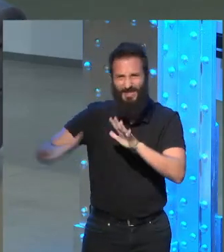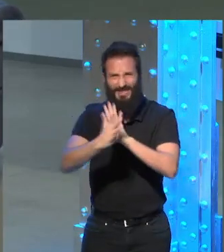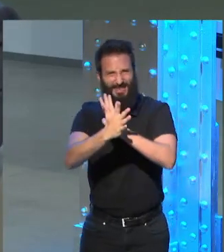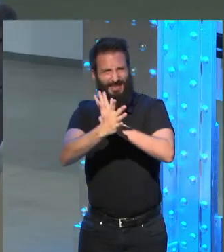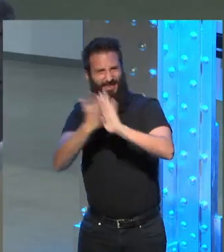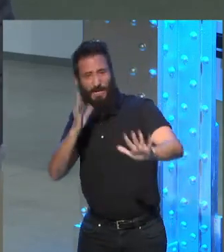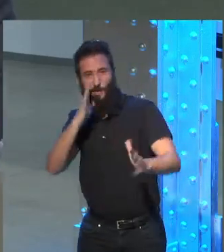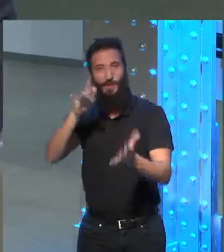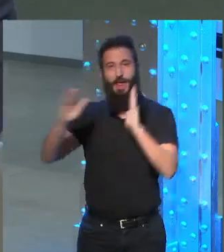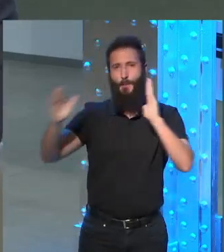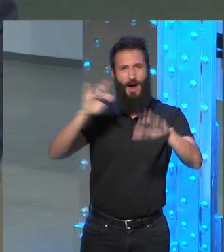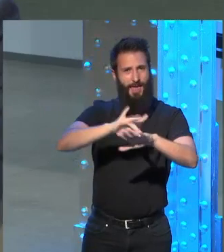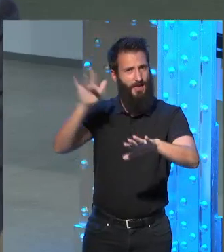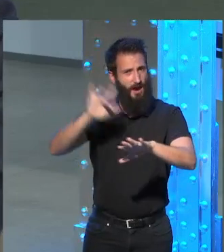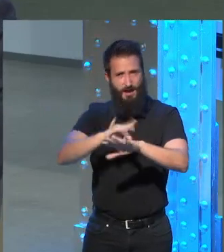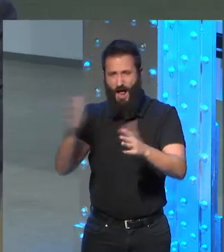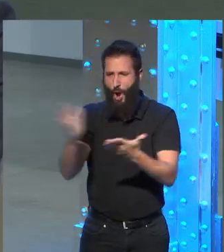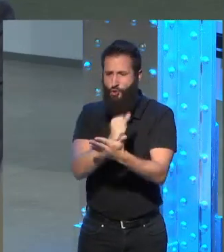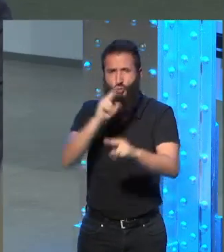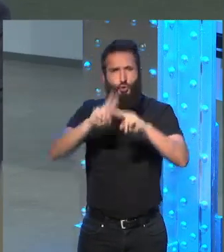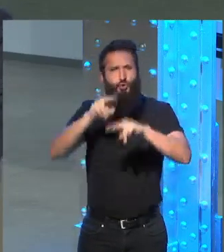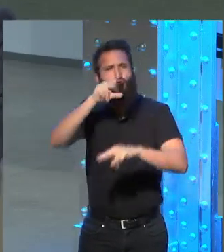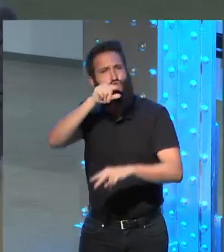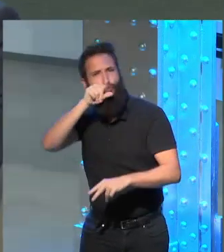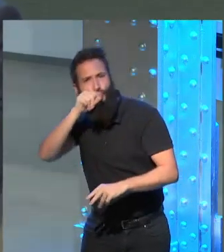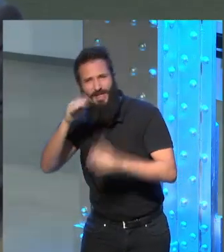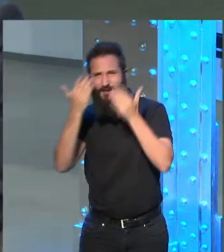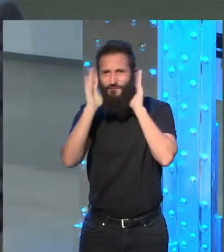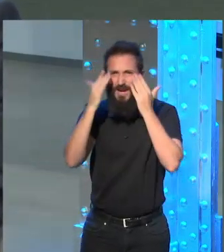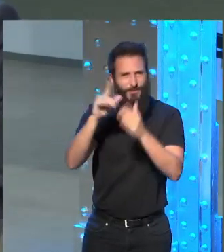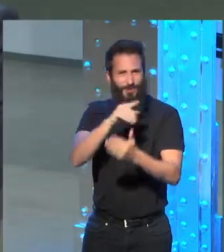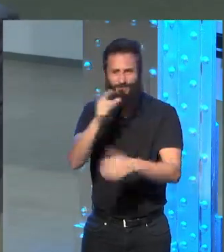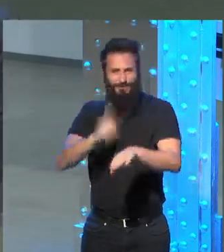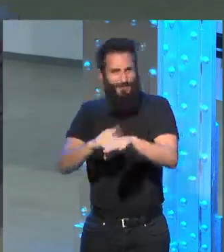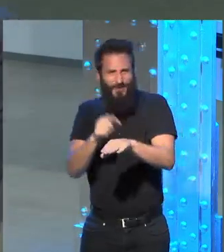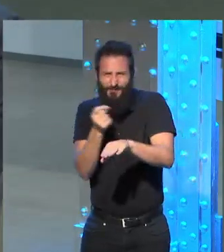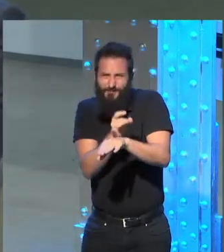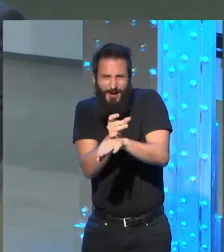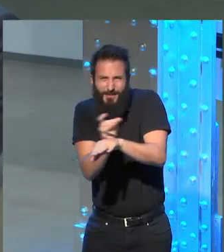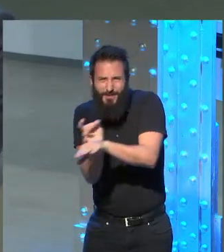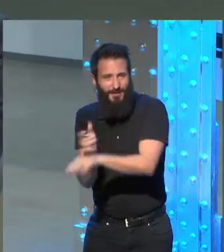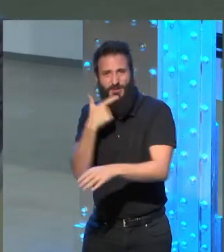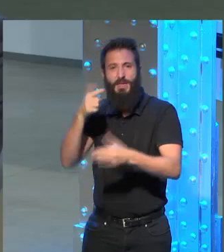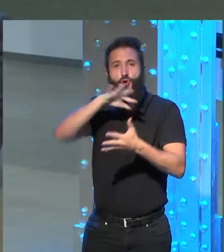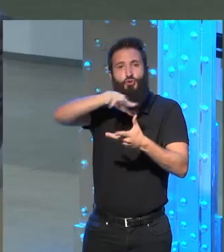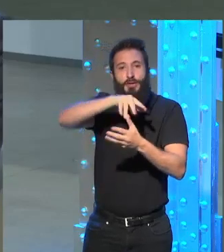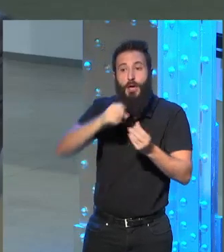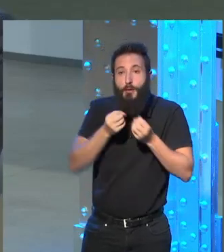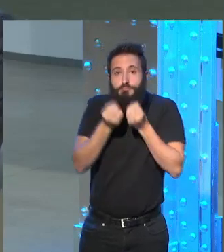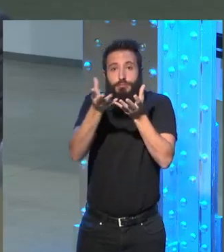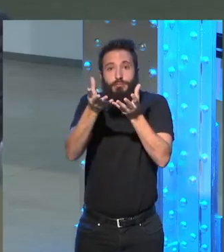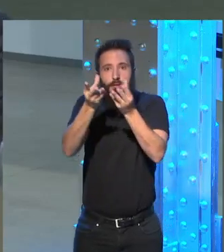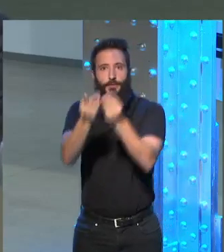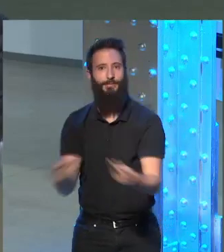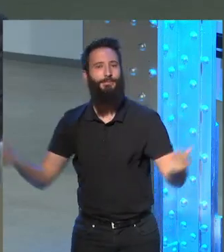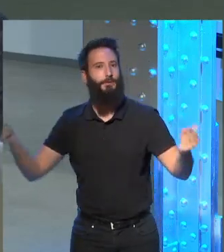en esta época digital. Todo pasa por Twitter, por Facebook, en cuestión de segundos, se difunden las noticias y desaparecen. Y